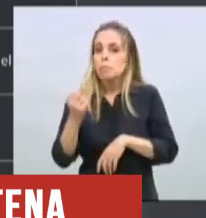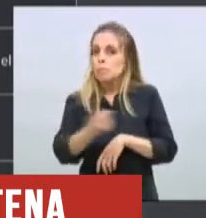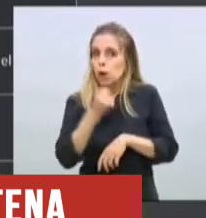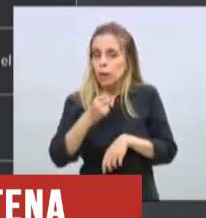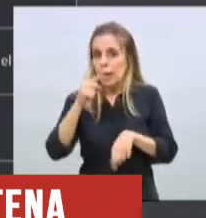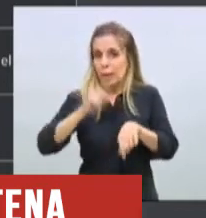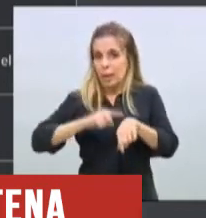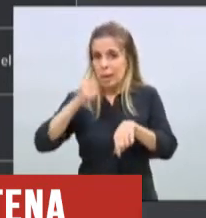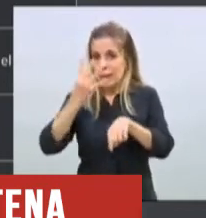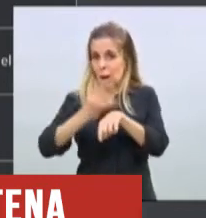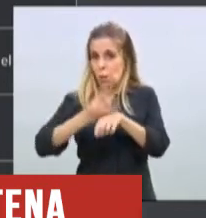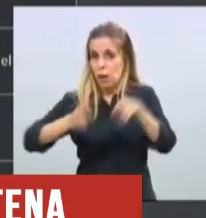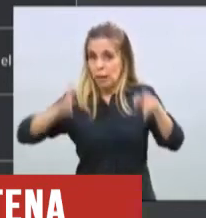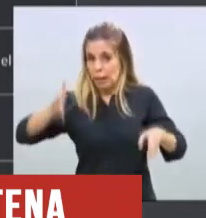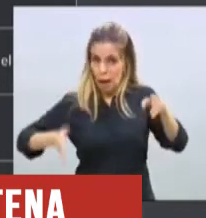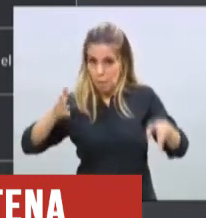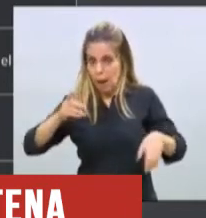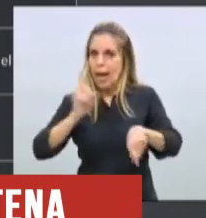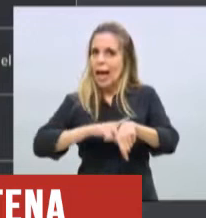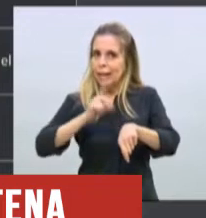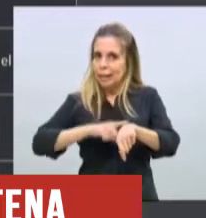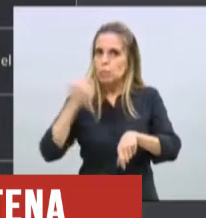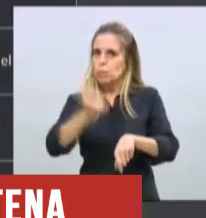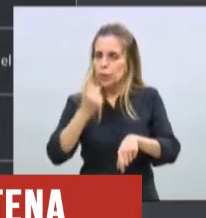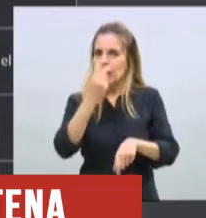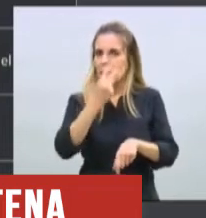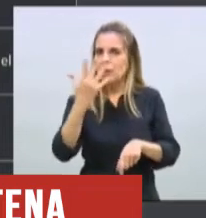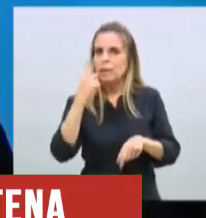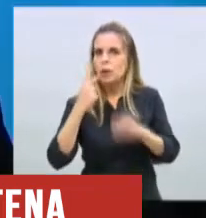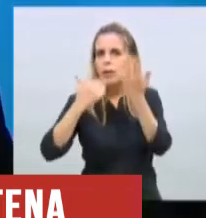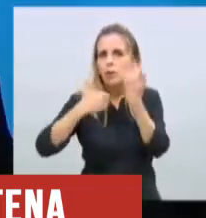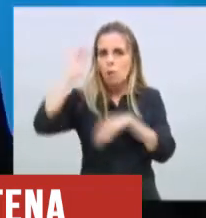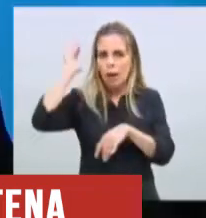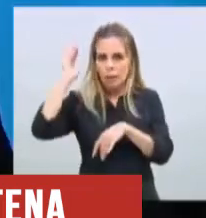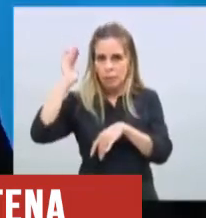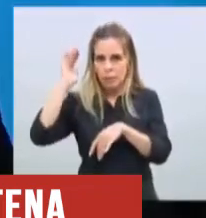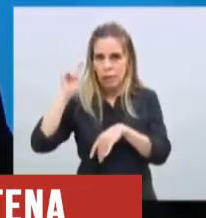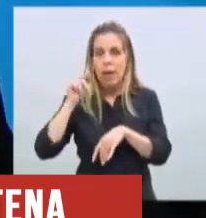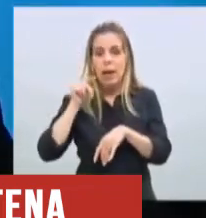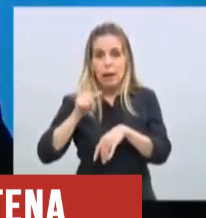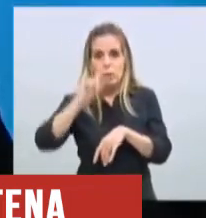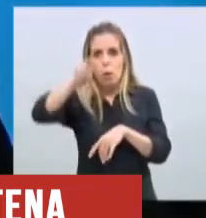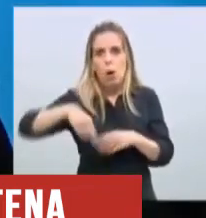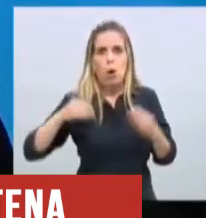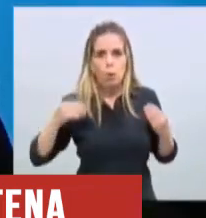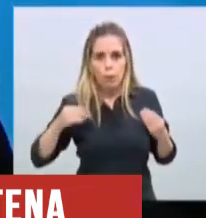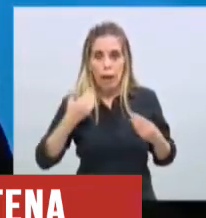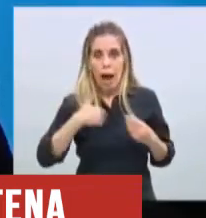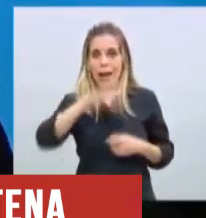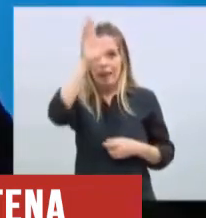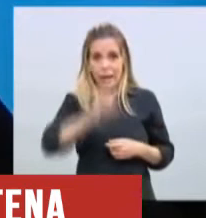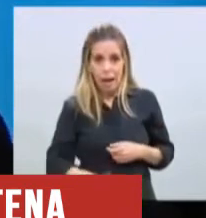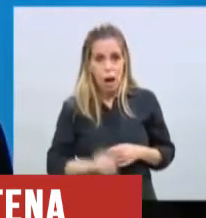duplicación de casos sea superior a los 25 días. Eso se ha logrado en toda la Argentina,